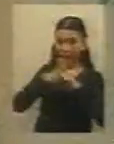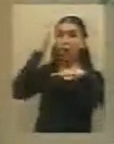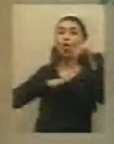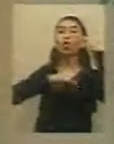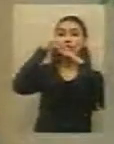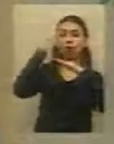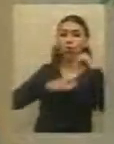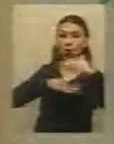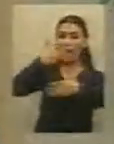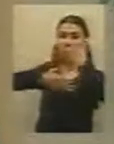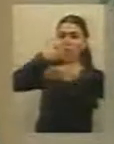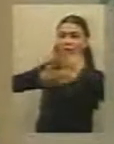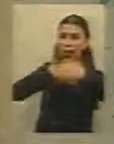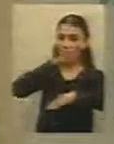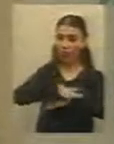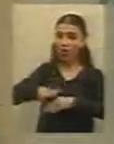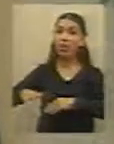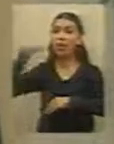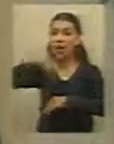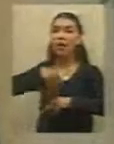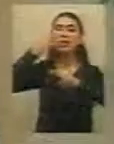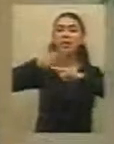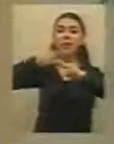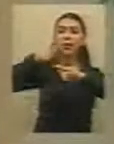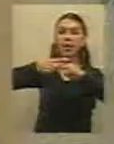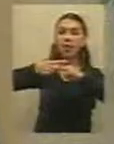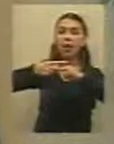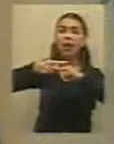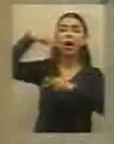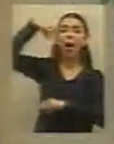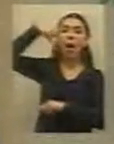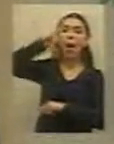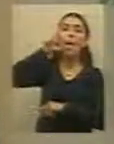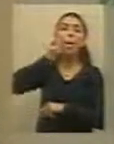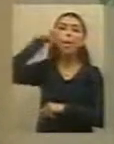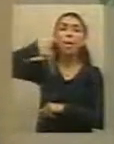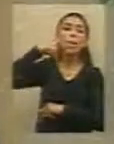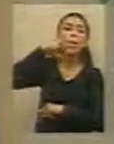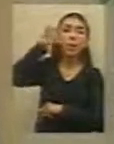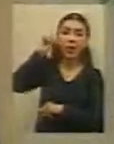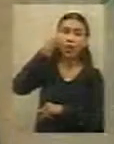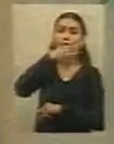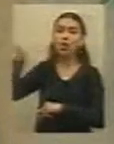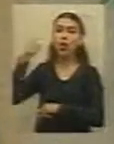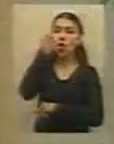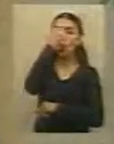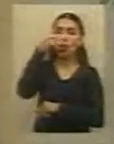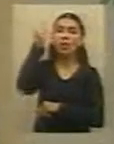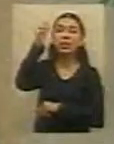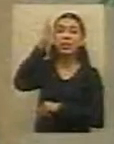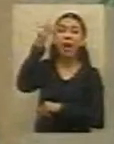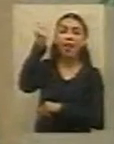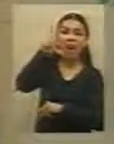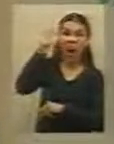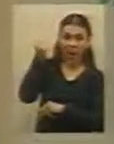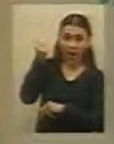me parece que no es el homenaje que se merece una persona que dejó todo sin ningún interés para el hospital, para la comunidad de Perico, que somos